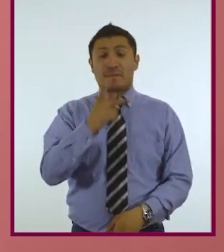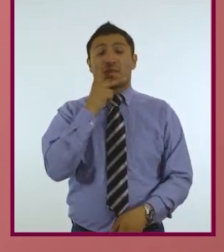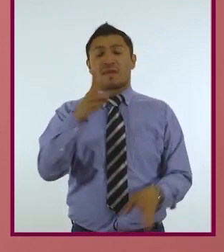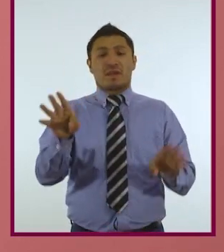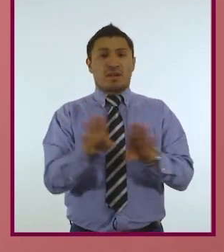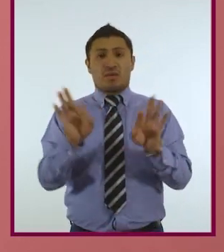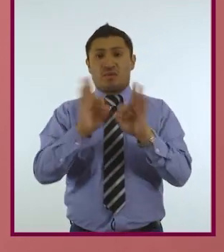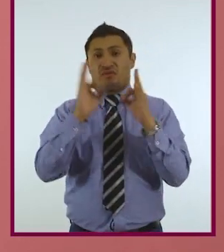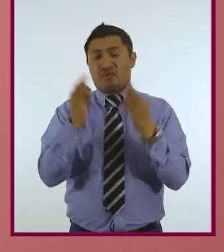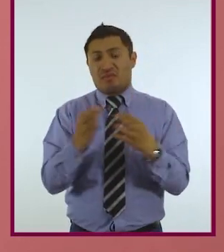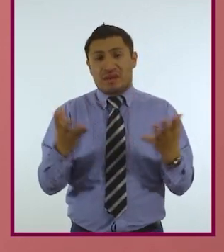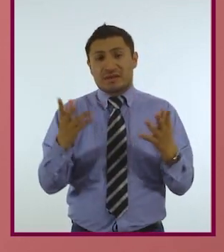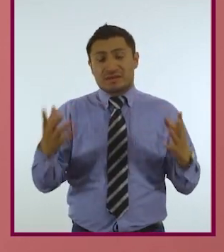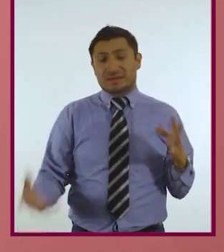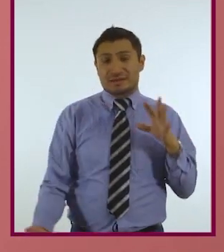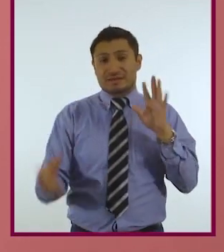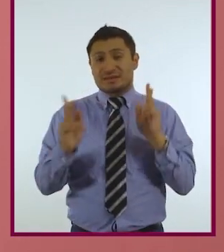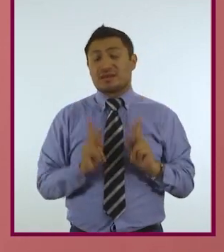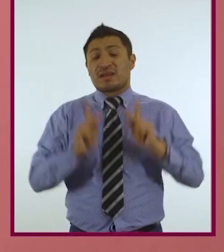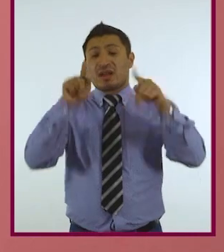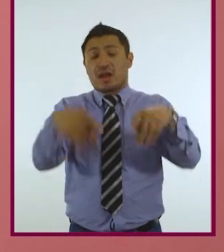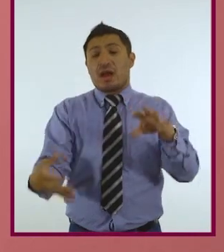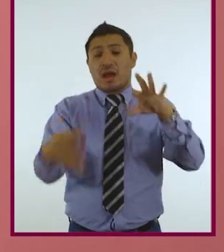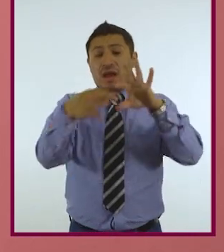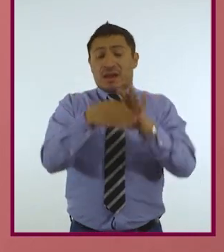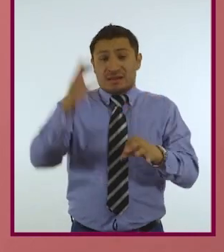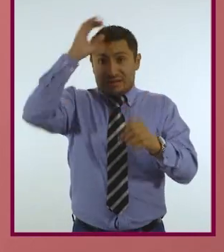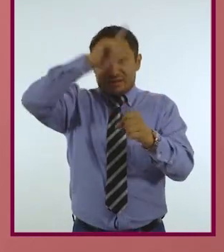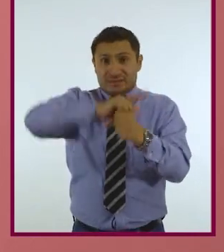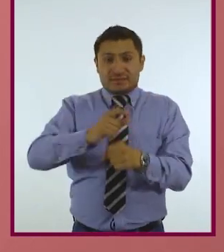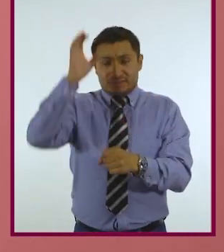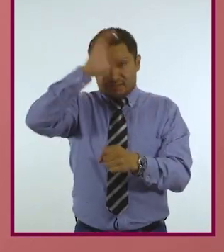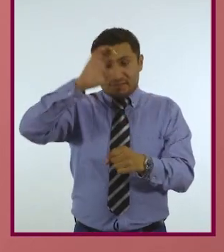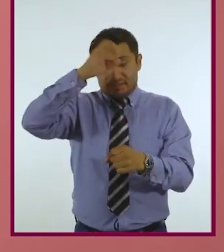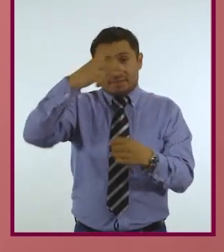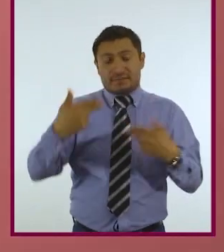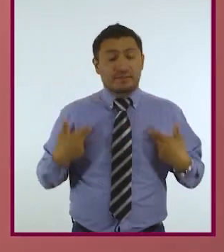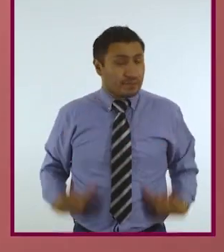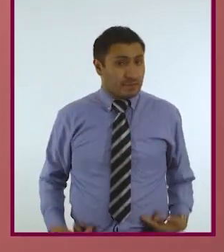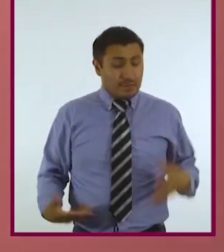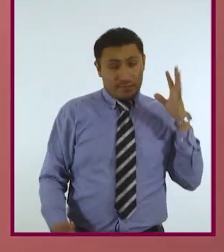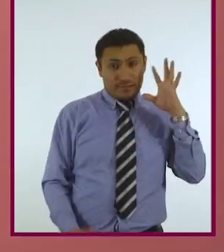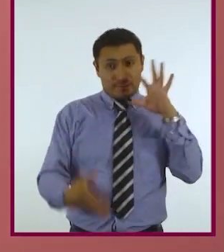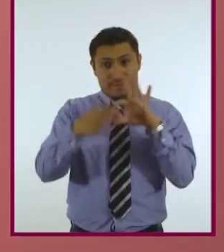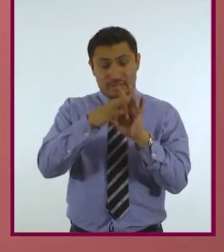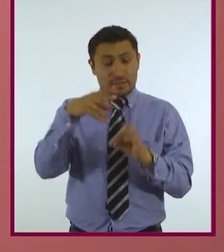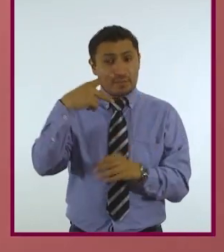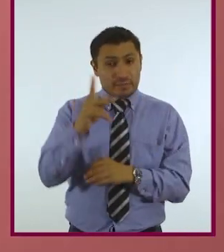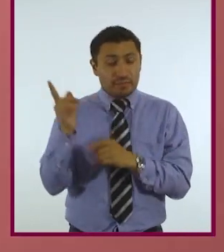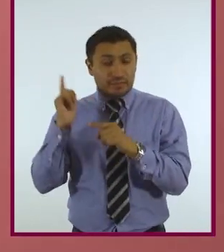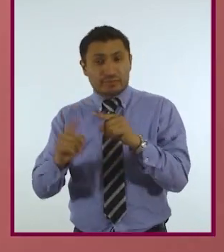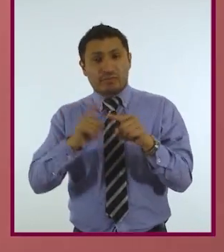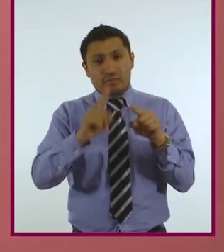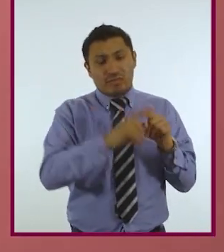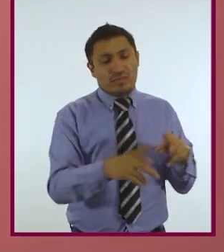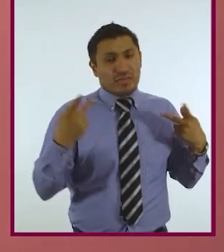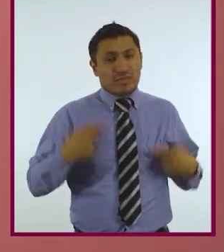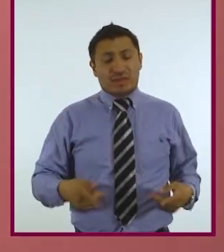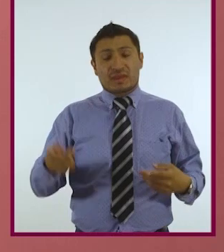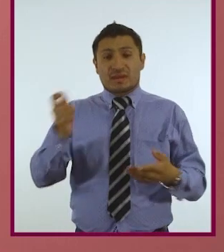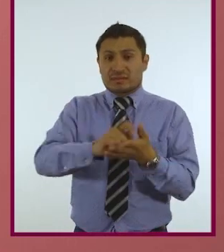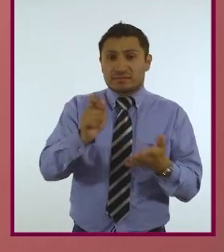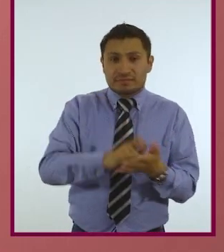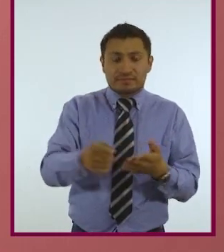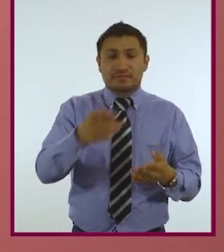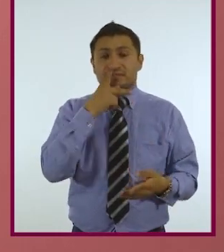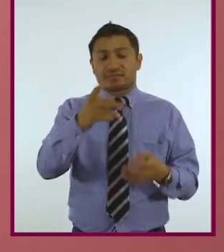una manera de hacer un puente entre la cultura científica y la cultura humanística. Sin embargo, diversas y diversos autores han